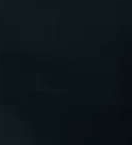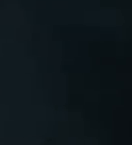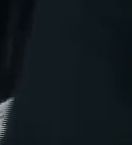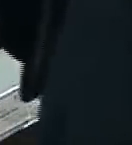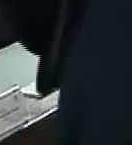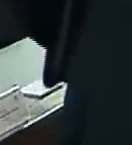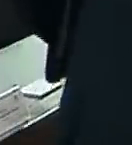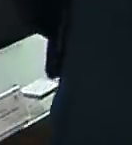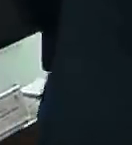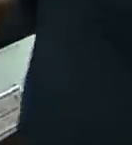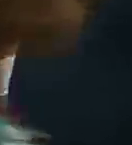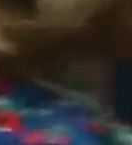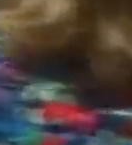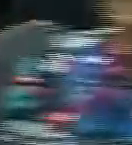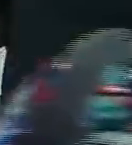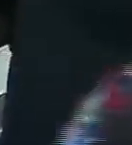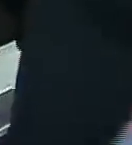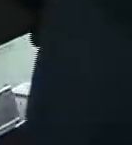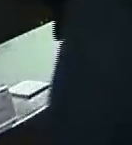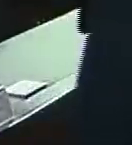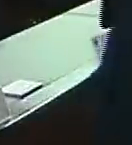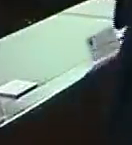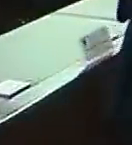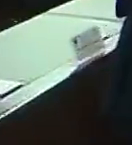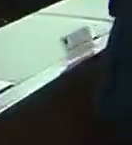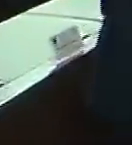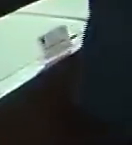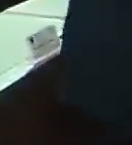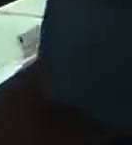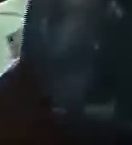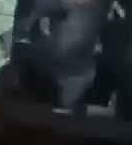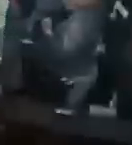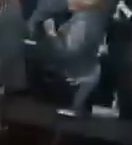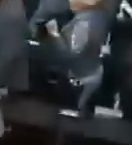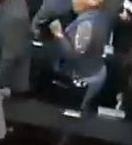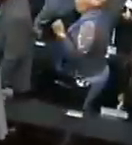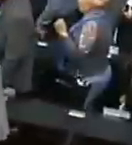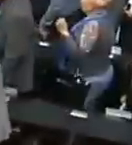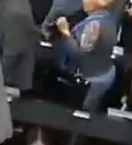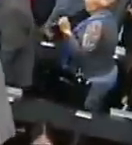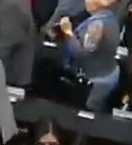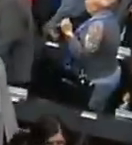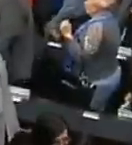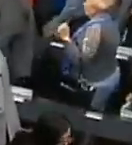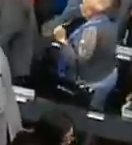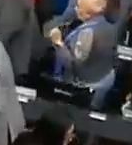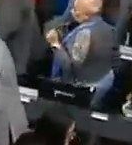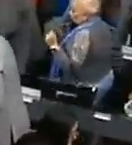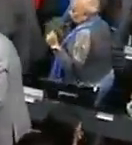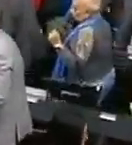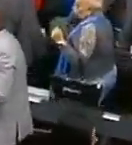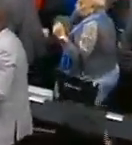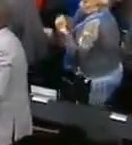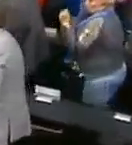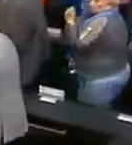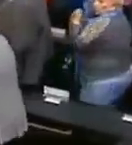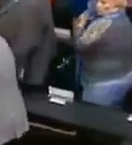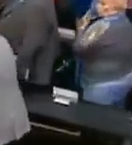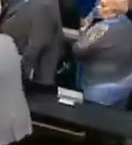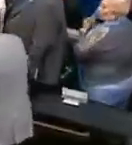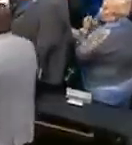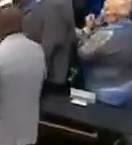el diputado Alfonso Campos por el partido El Cambio siendo este segundo punto del orden del día